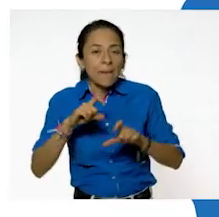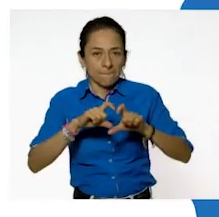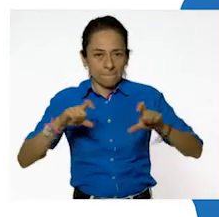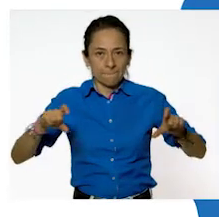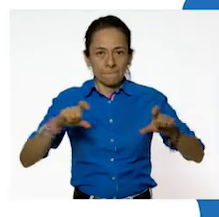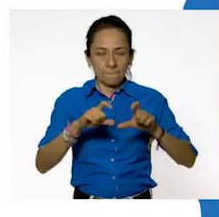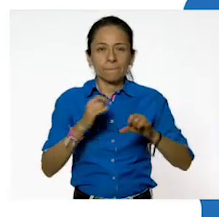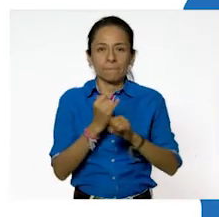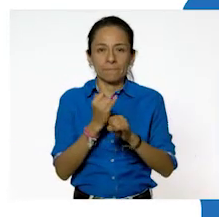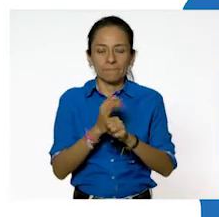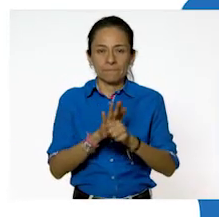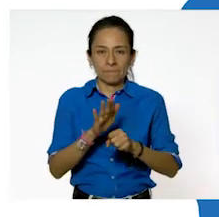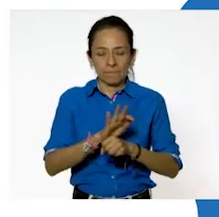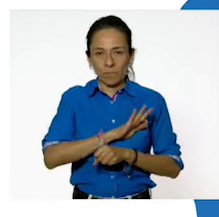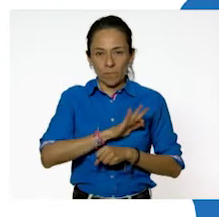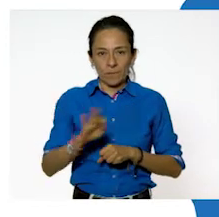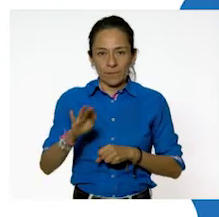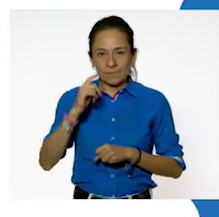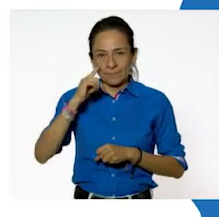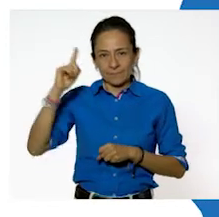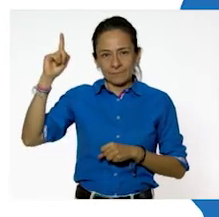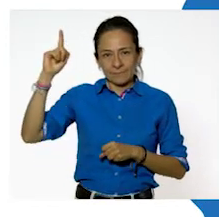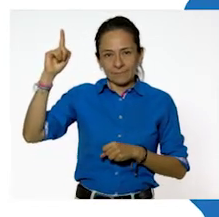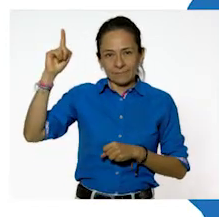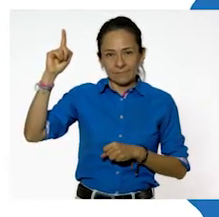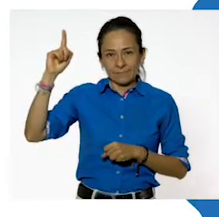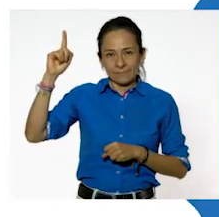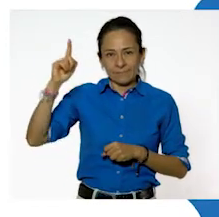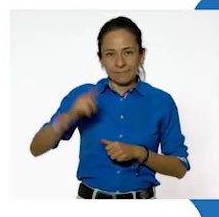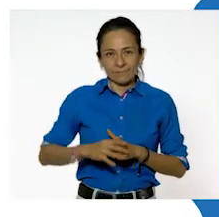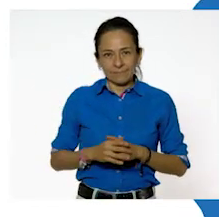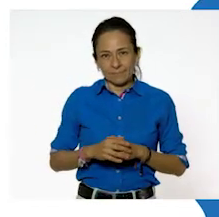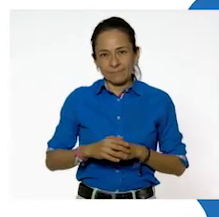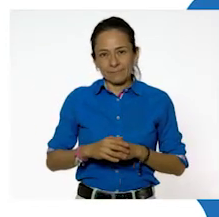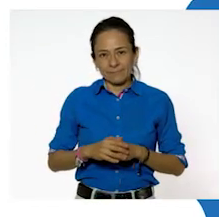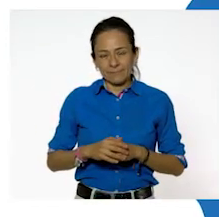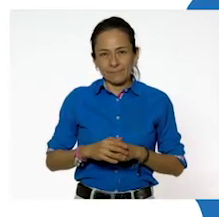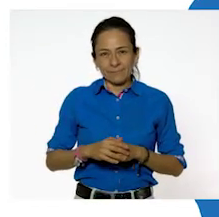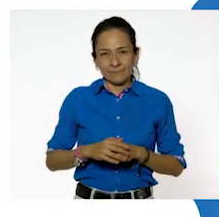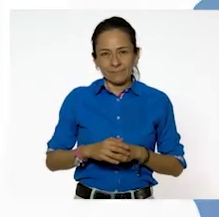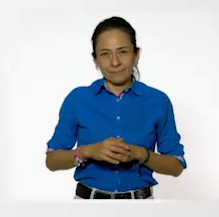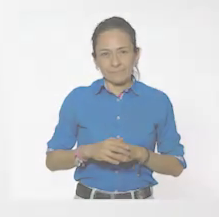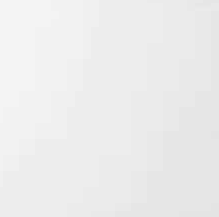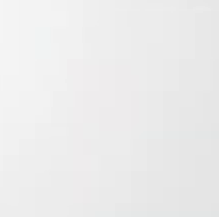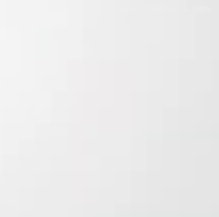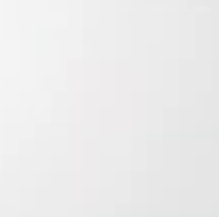liga. Aprende en Casa.cep.gov.mx. Aprende.cep.mx.